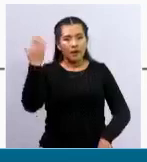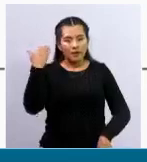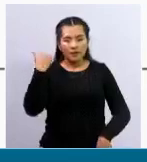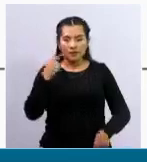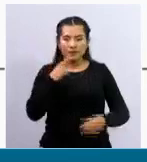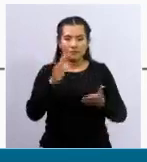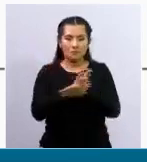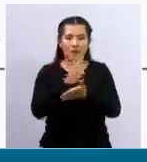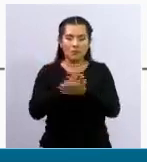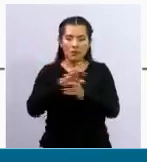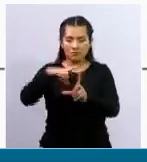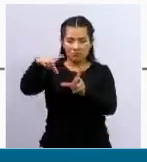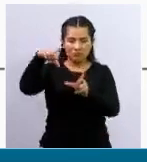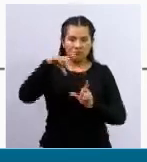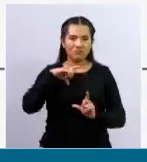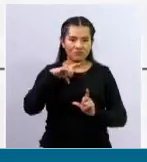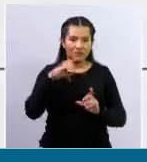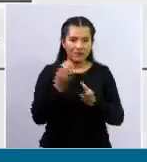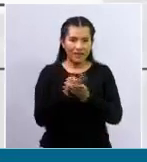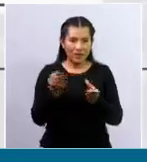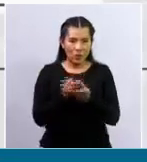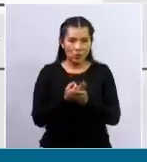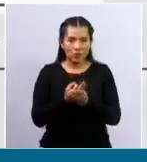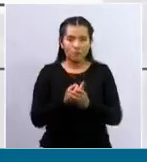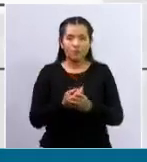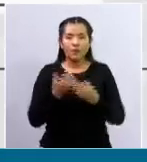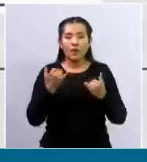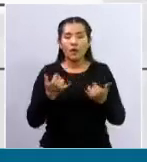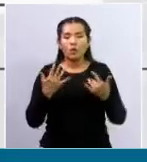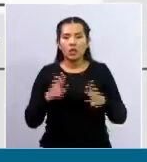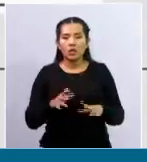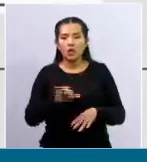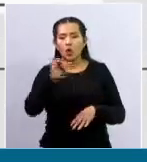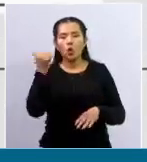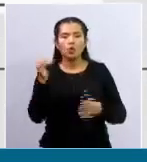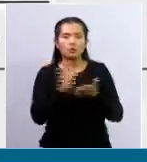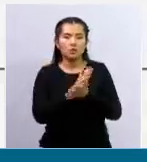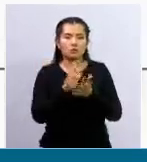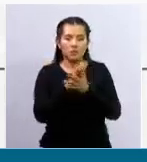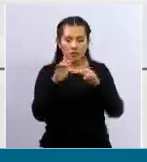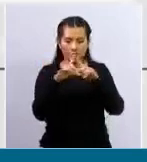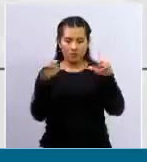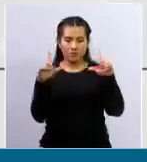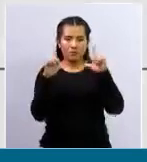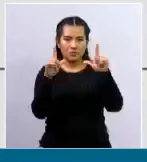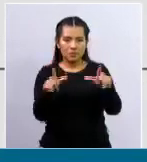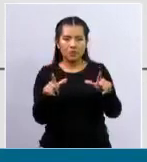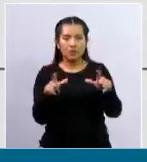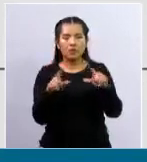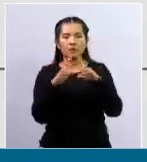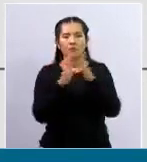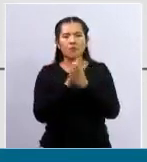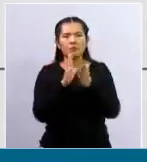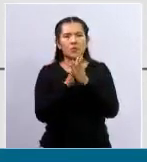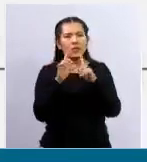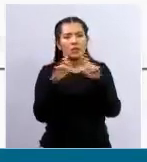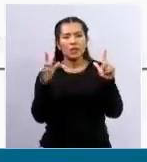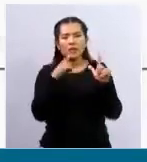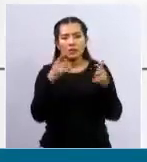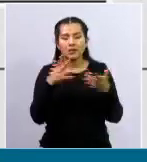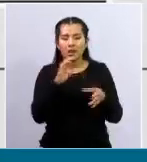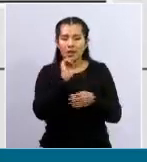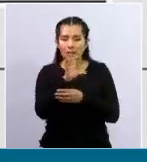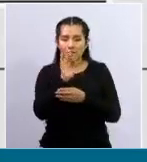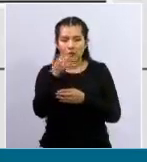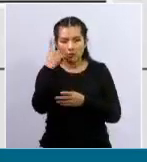factura, van a recibir nuestros consumidores un otro papelito que lo hemos denominado aviso de